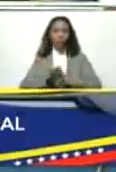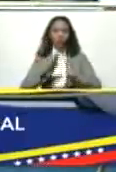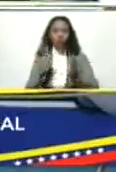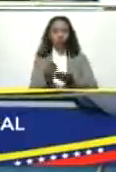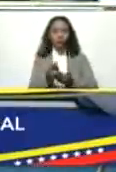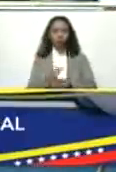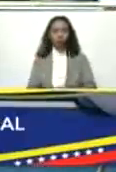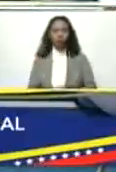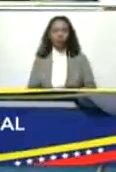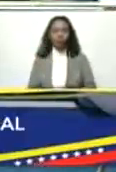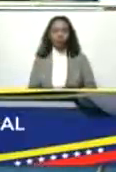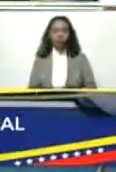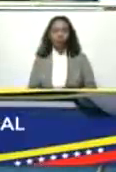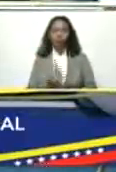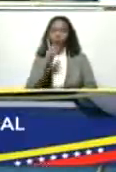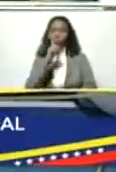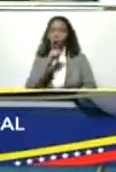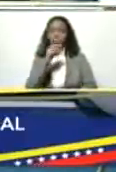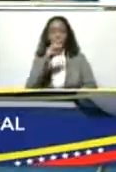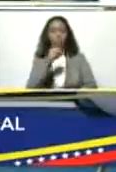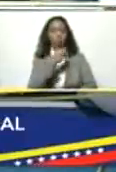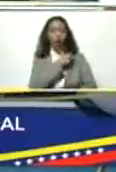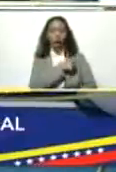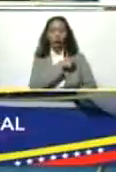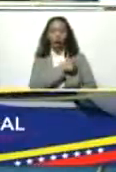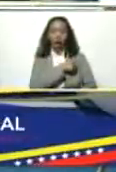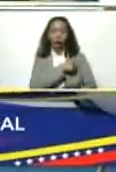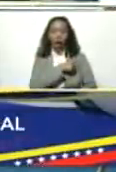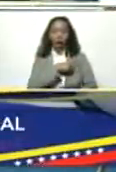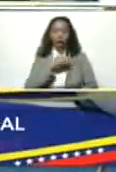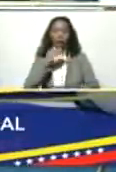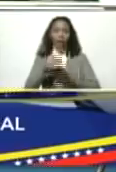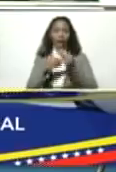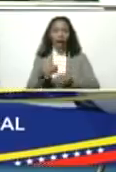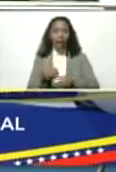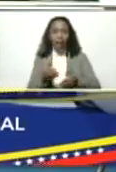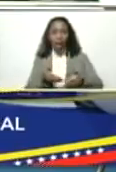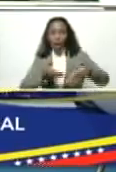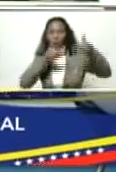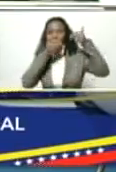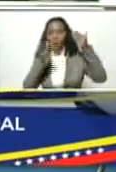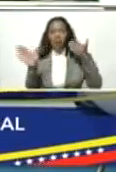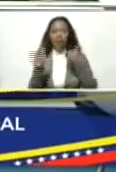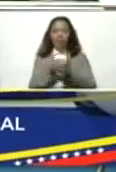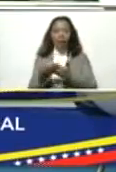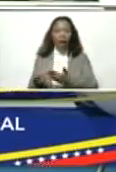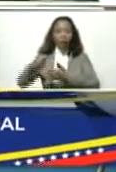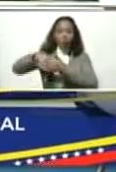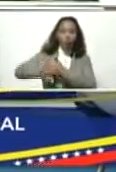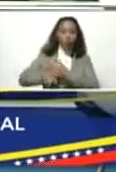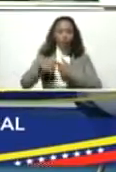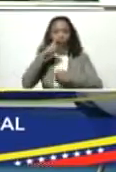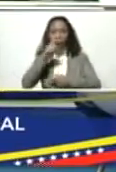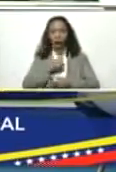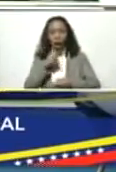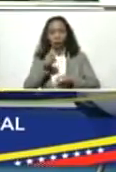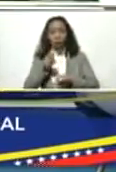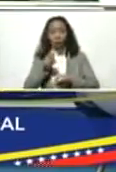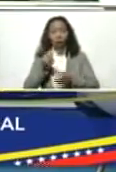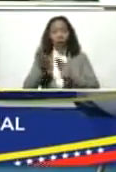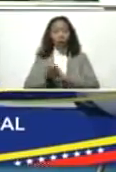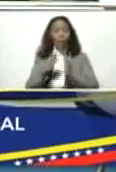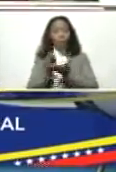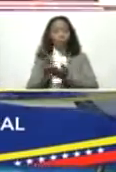es inmoral que embarguen secuestren y le cierren las cuentas bancarias de Venezuela en el